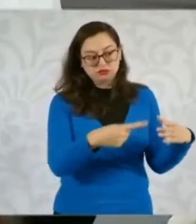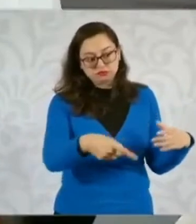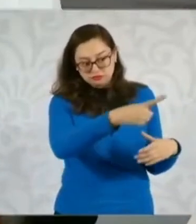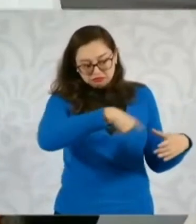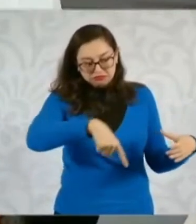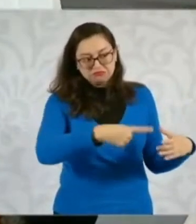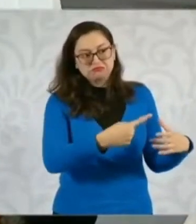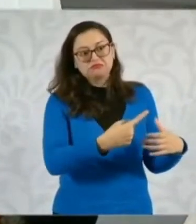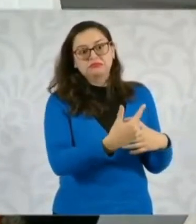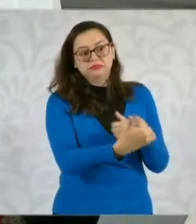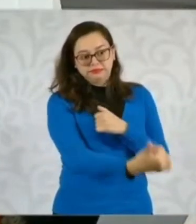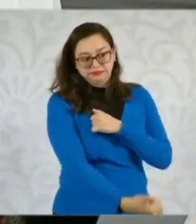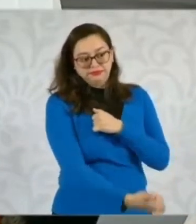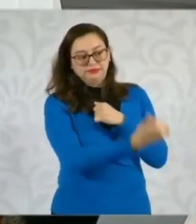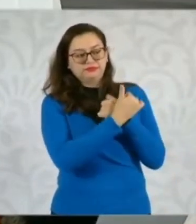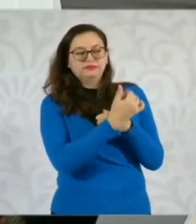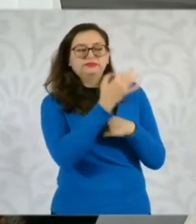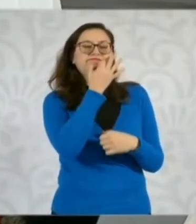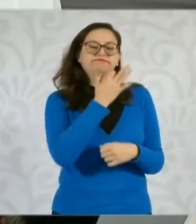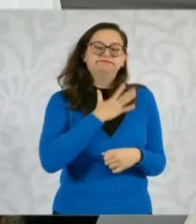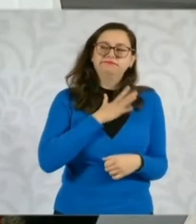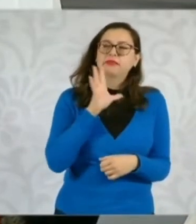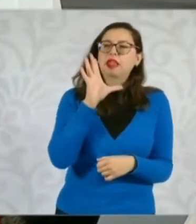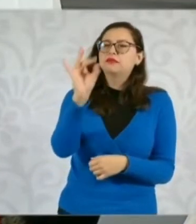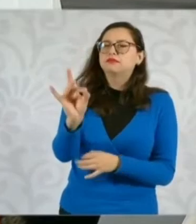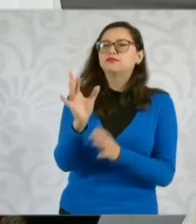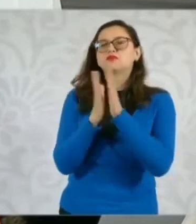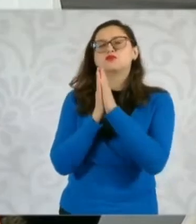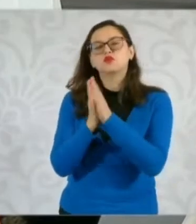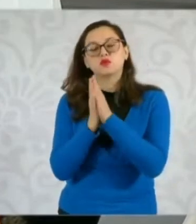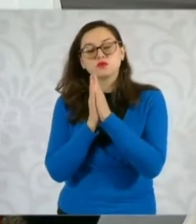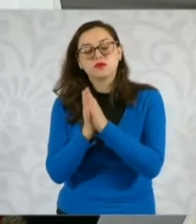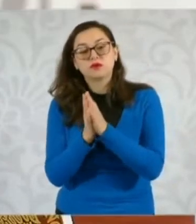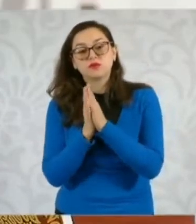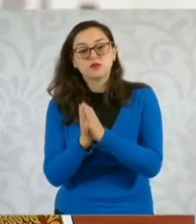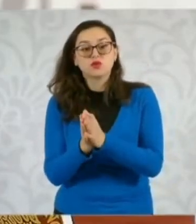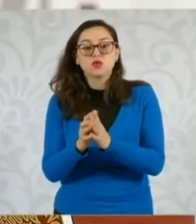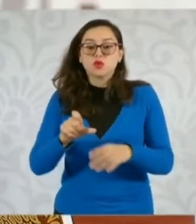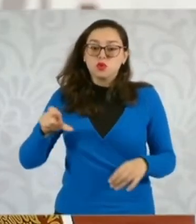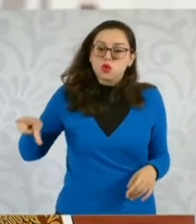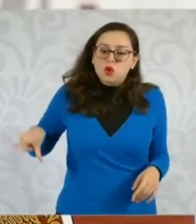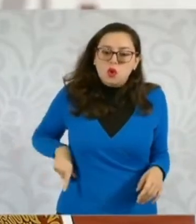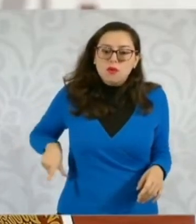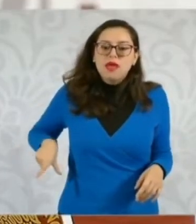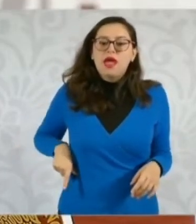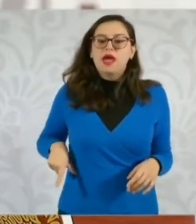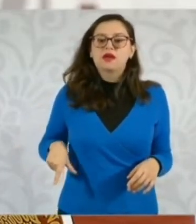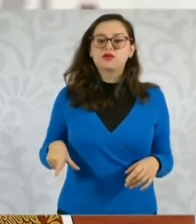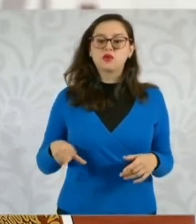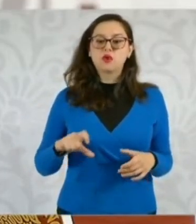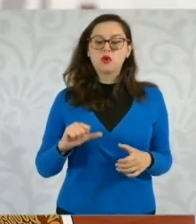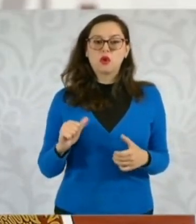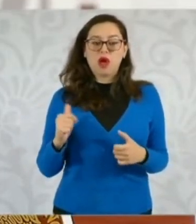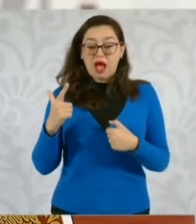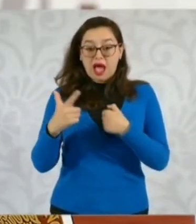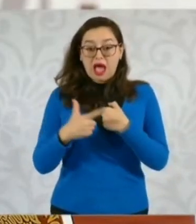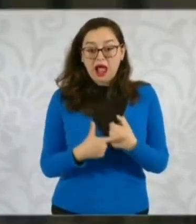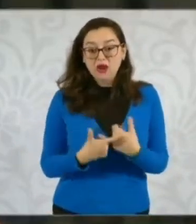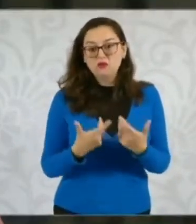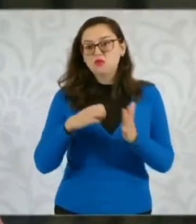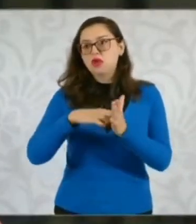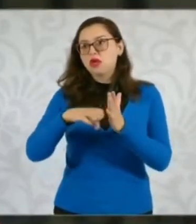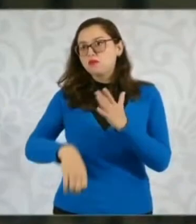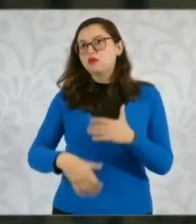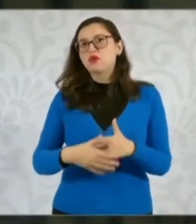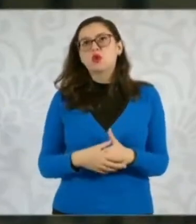llegar esta propuesta de que por qué no el gobierno hace un convenio con la UNAM, un